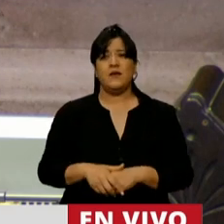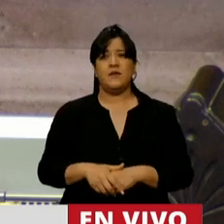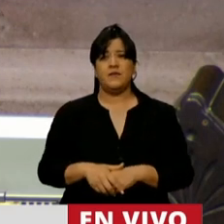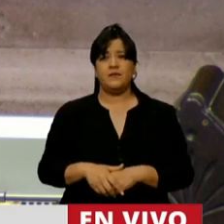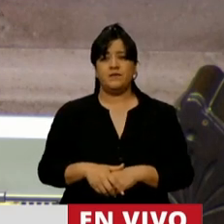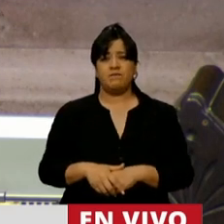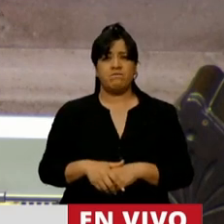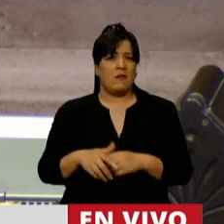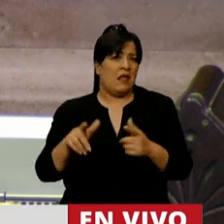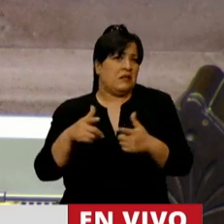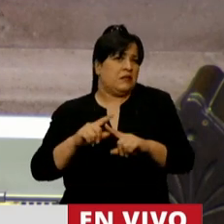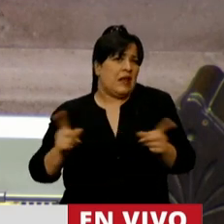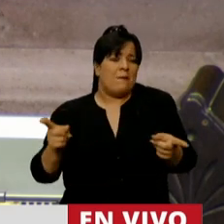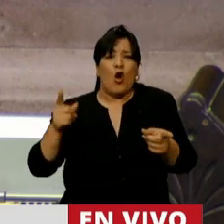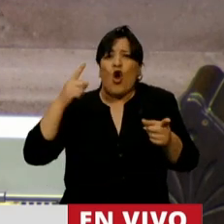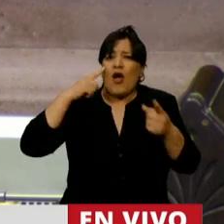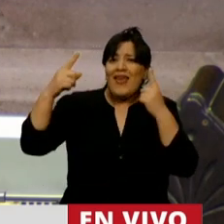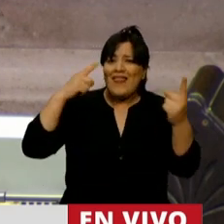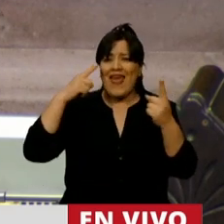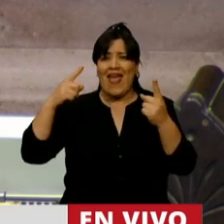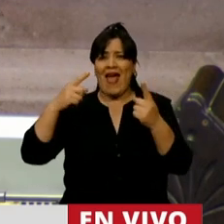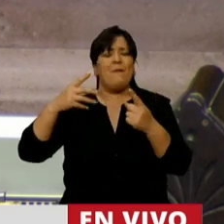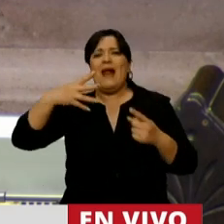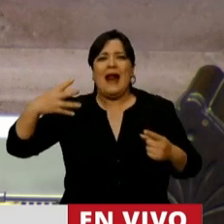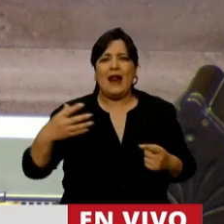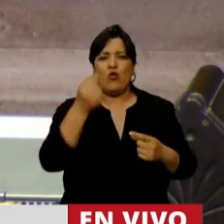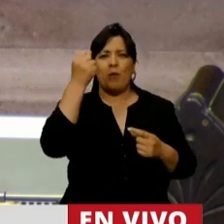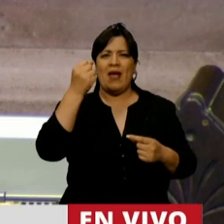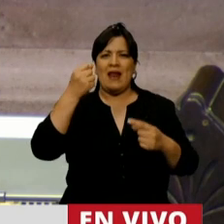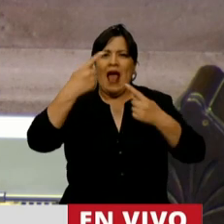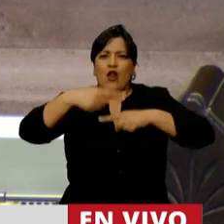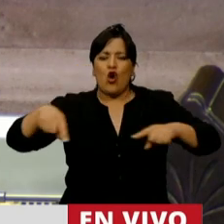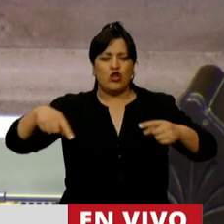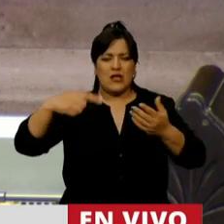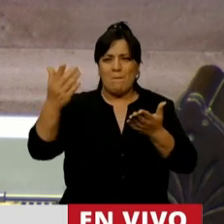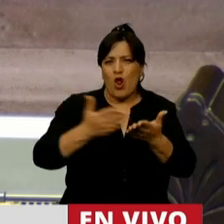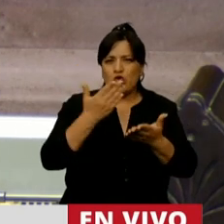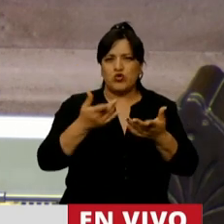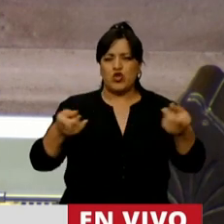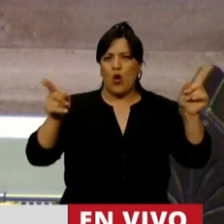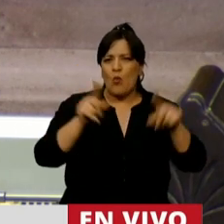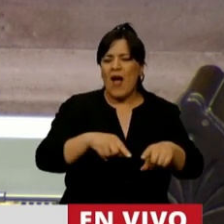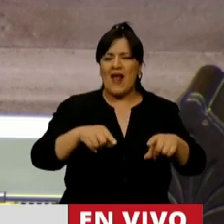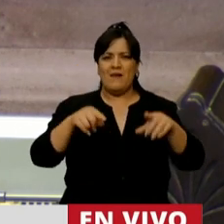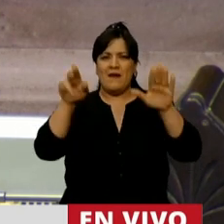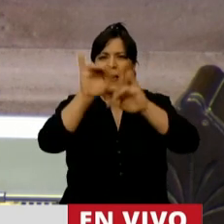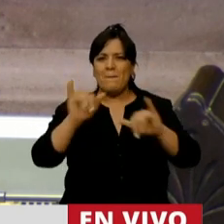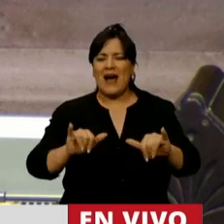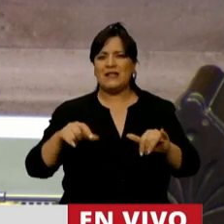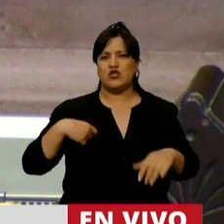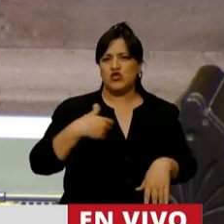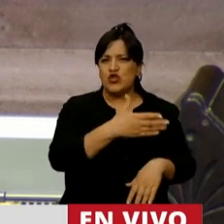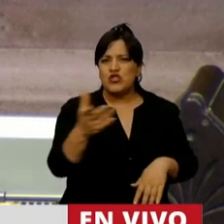tampoco ideas de cómo lograr la recuperación de los sectores productivos, la paz social, la